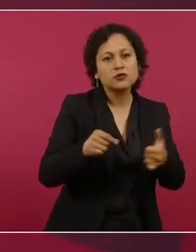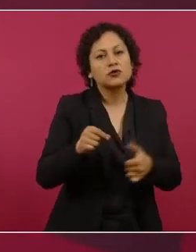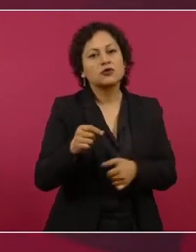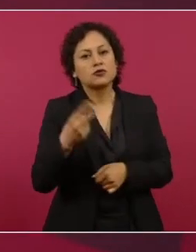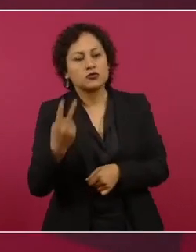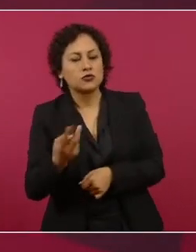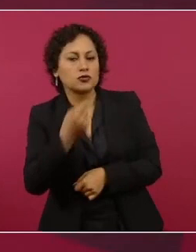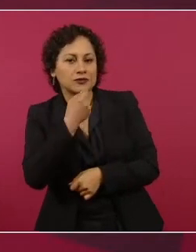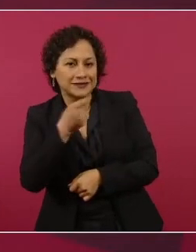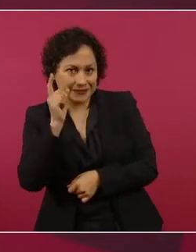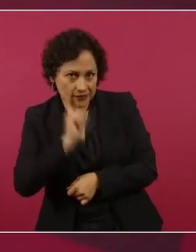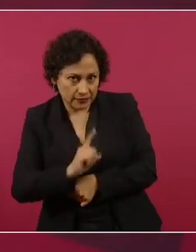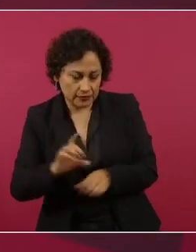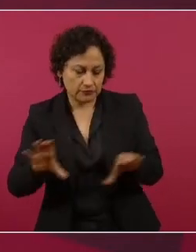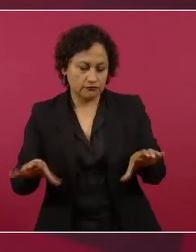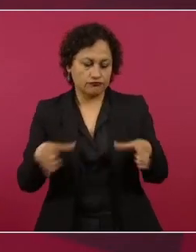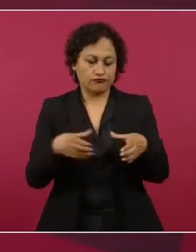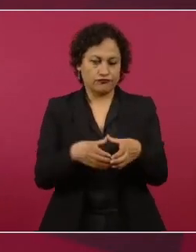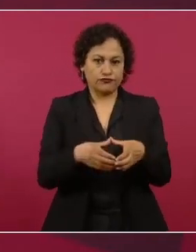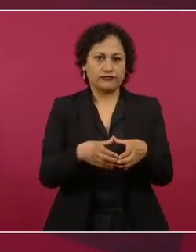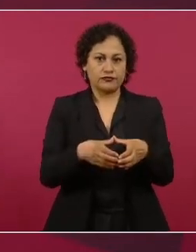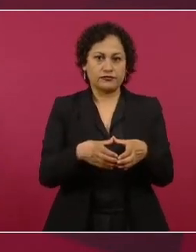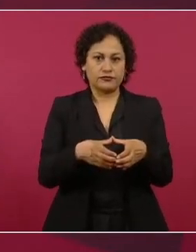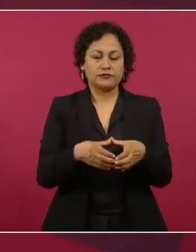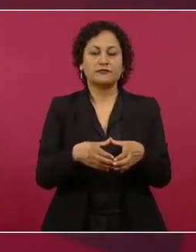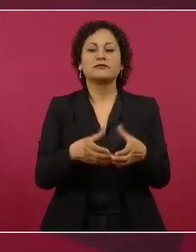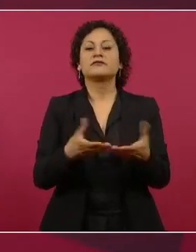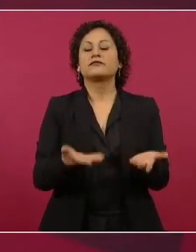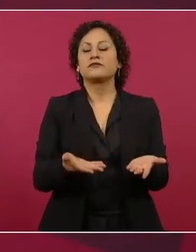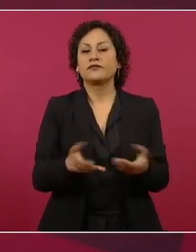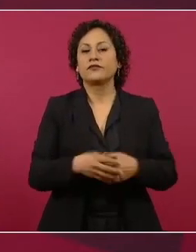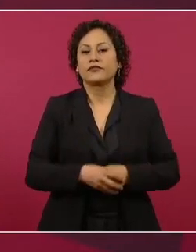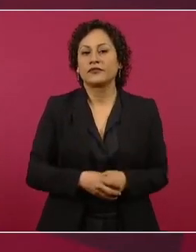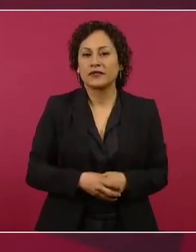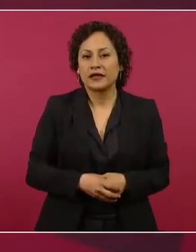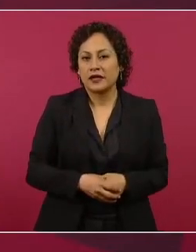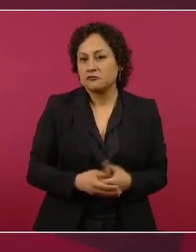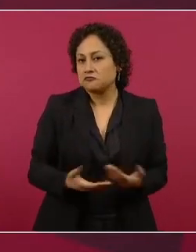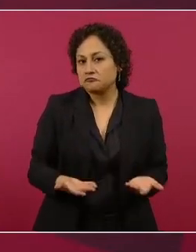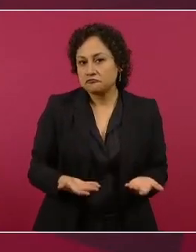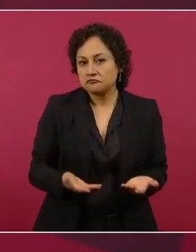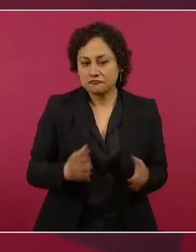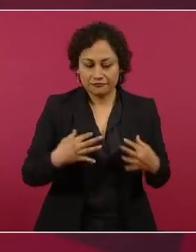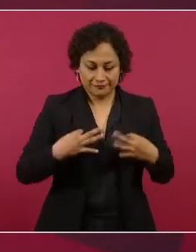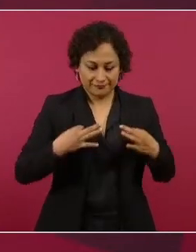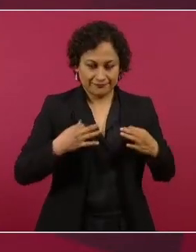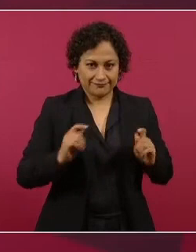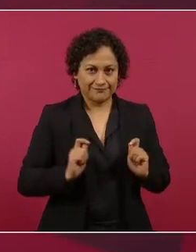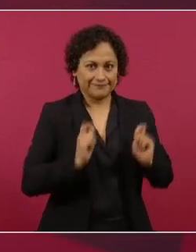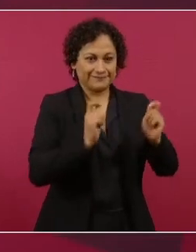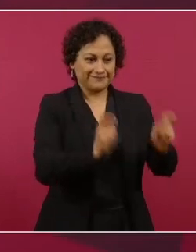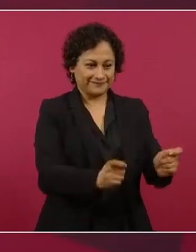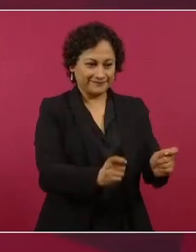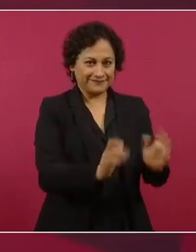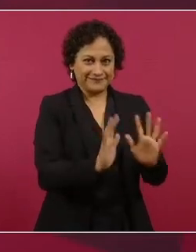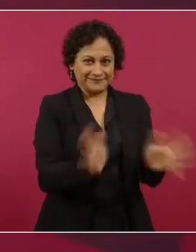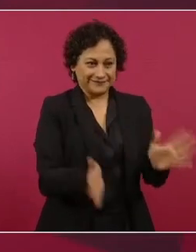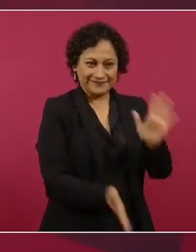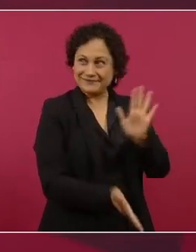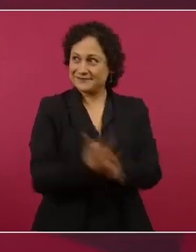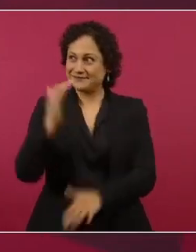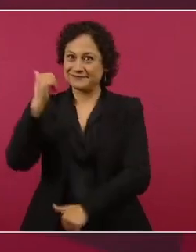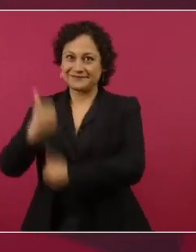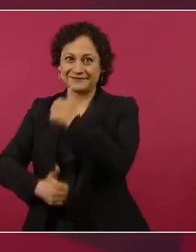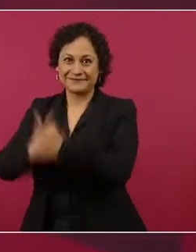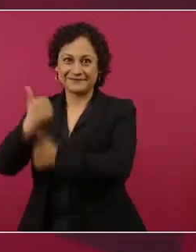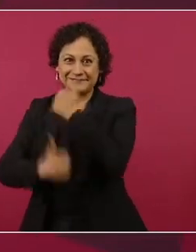de irse, cuando les entregamos los uniformes, les dijimos, miren, ya lo que lograron ya es algo muy bueno para ustedes, para su vida.